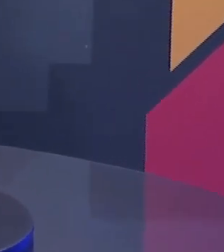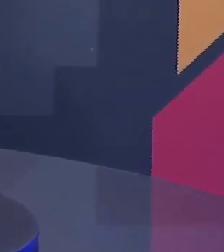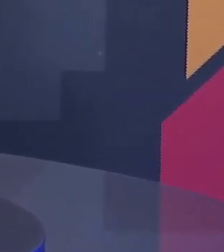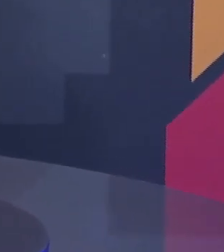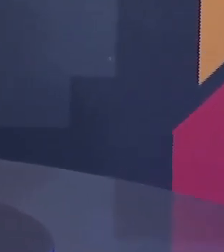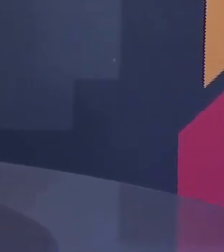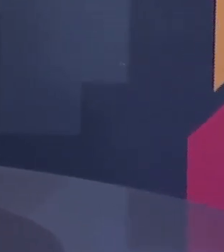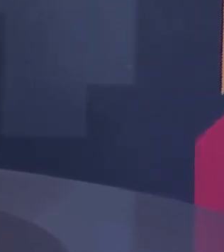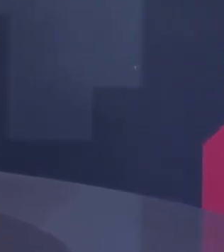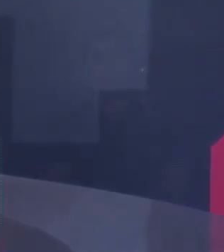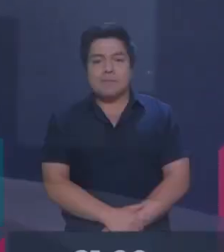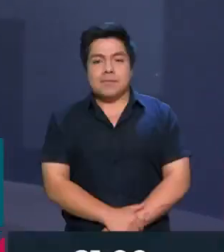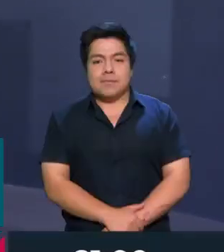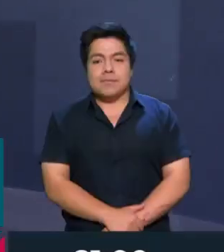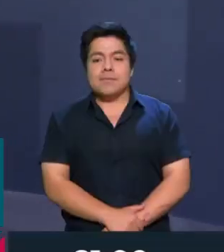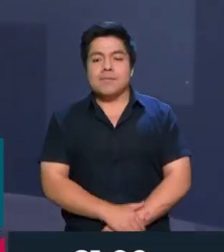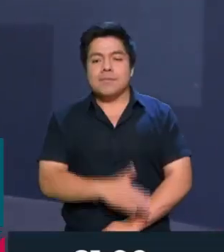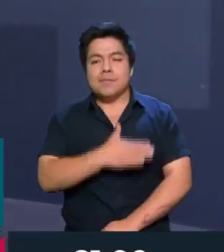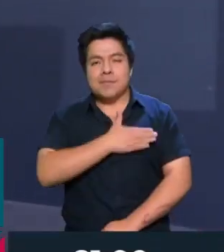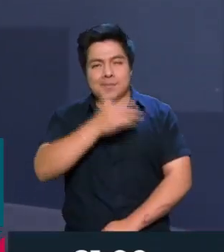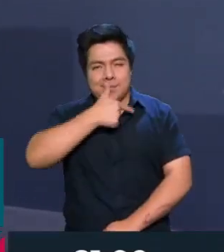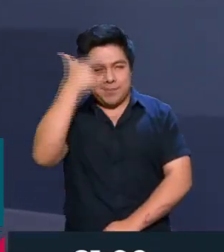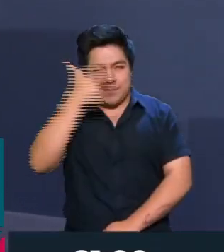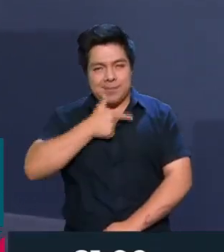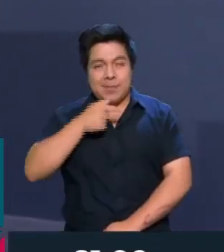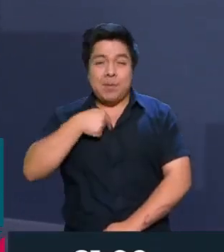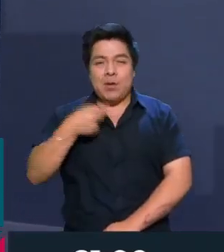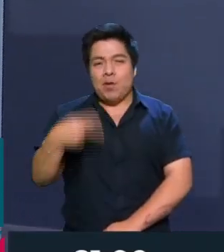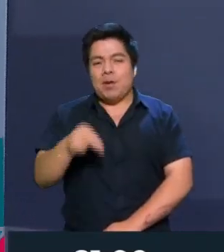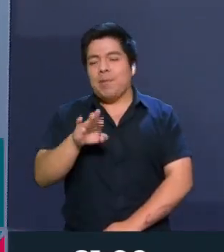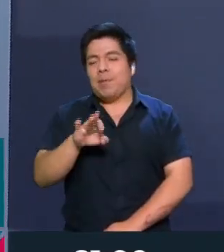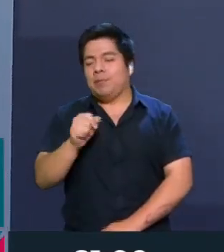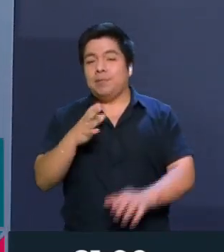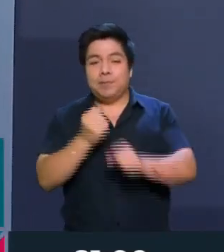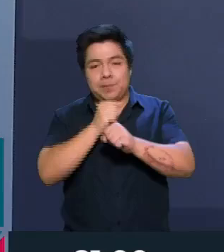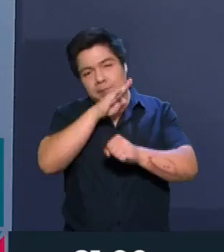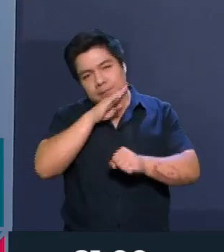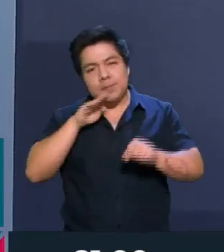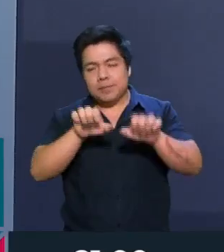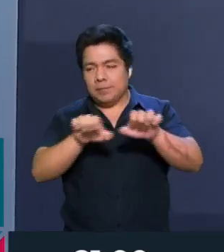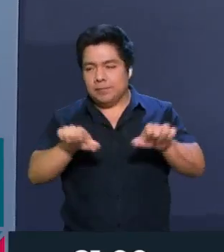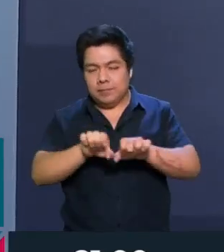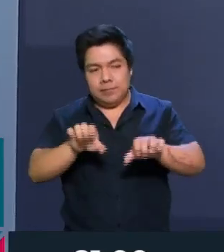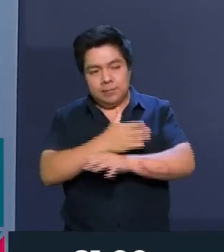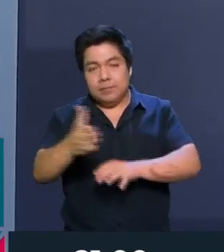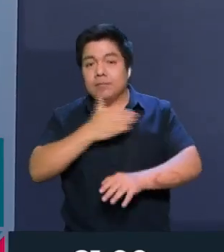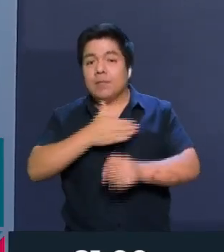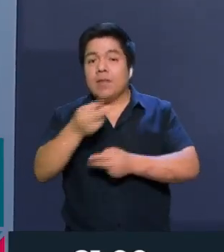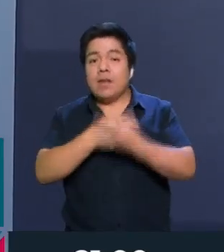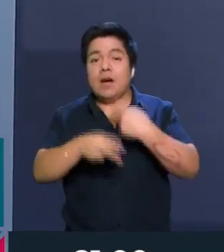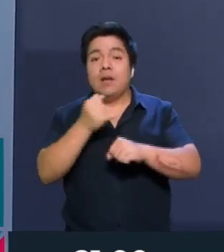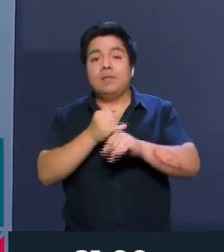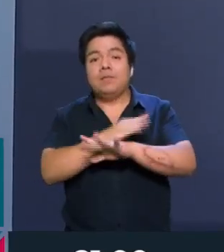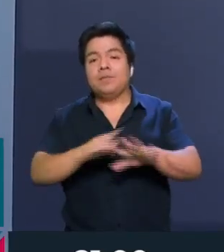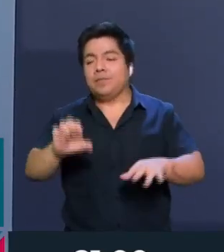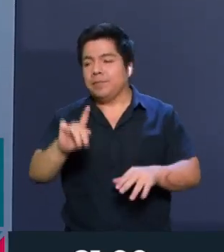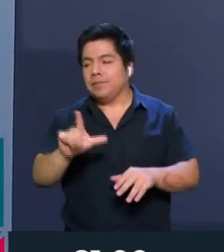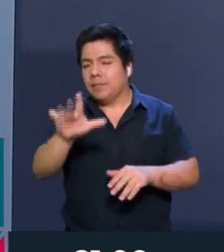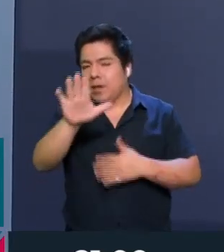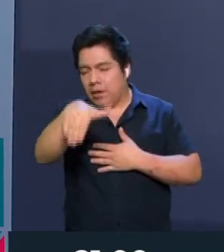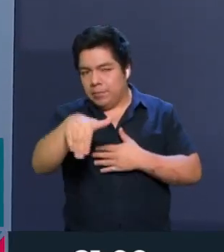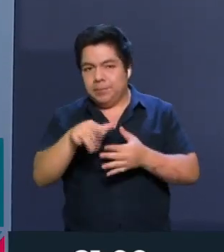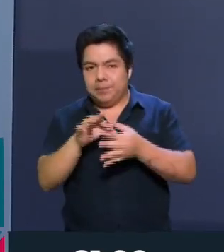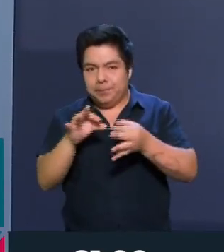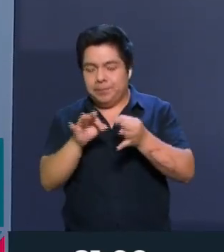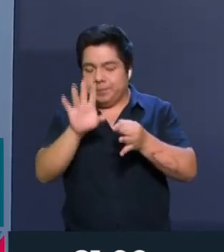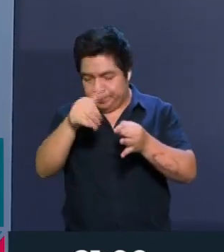Muy buenas noches, mi nombre es Braurio Luna y a nombre de todo el equipo que hace posible esta transmisión, doy la más curiosa bienvenida a Informe Capital. Y antes de empezar con la información,